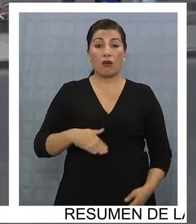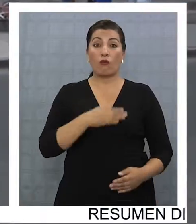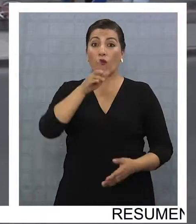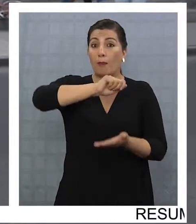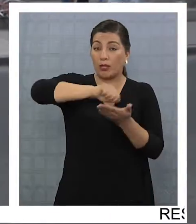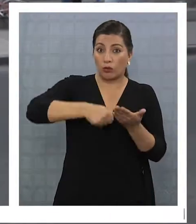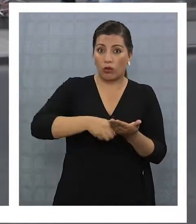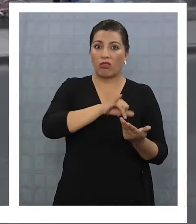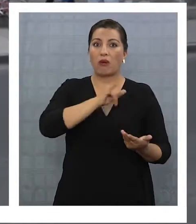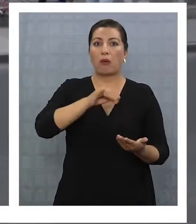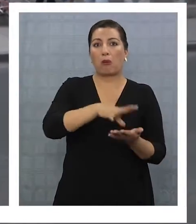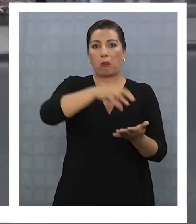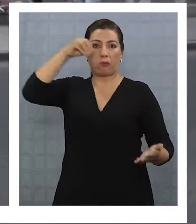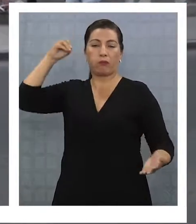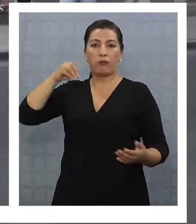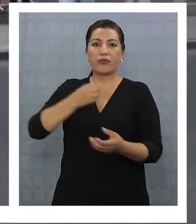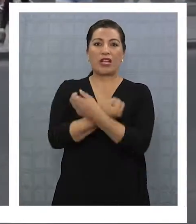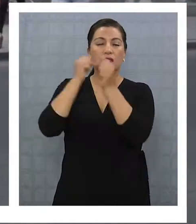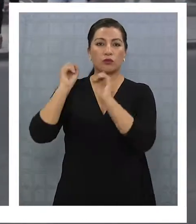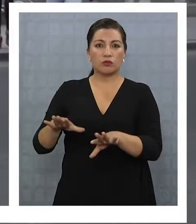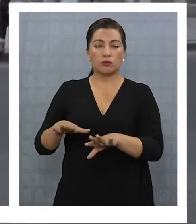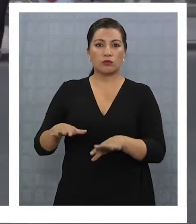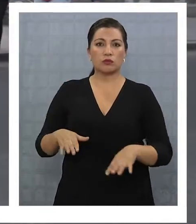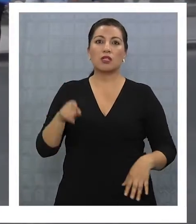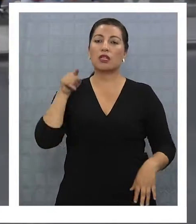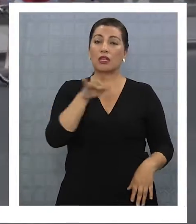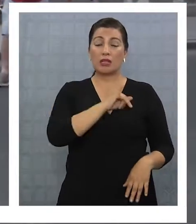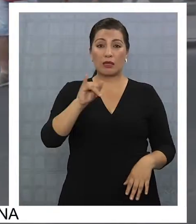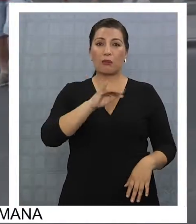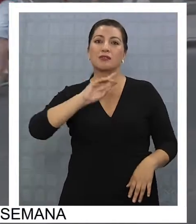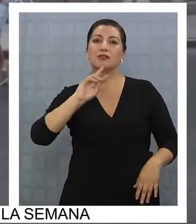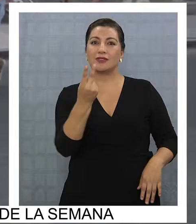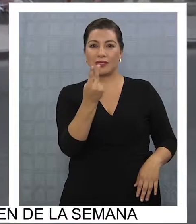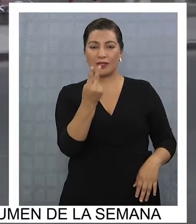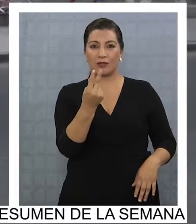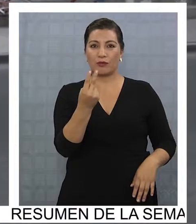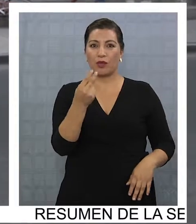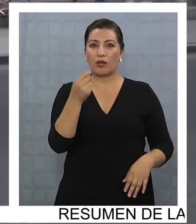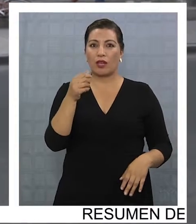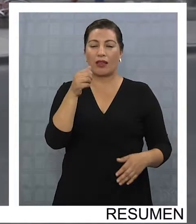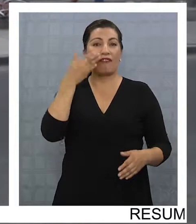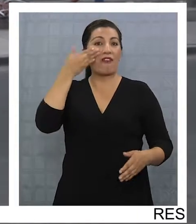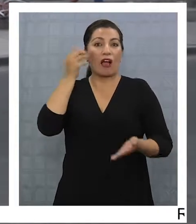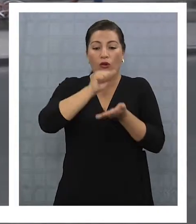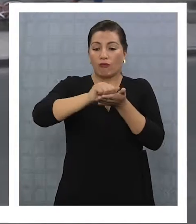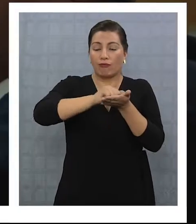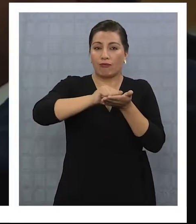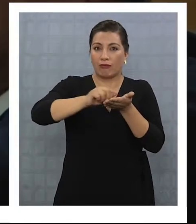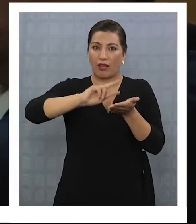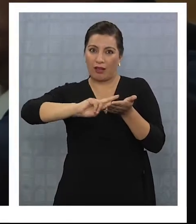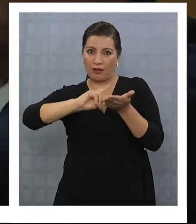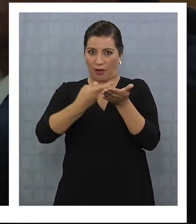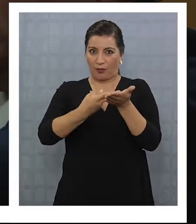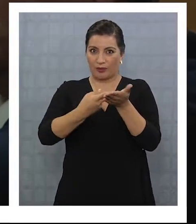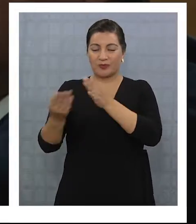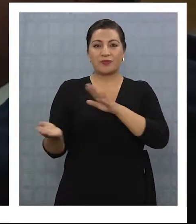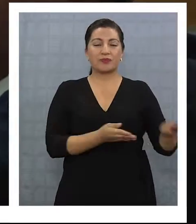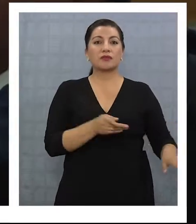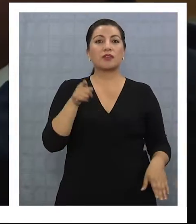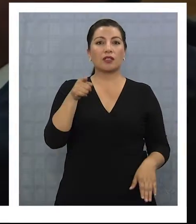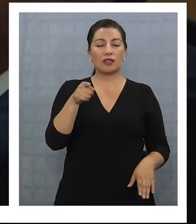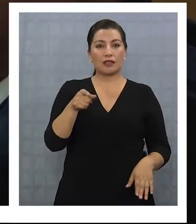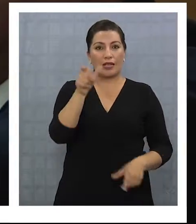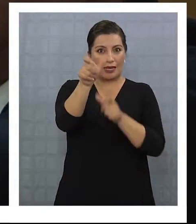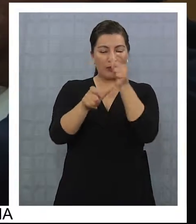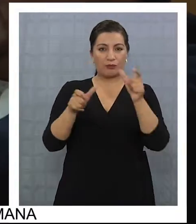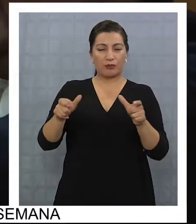curso Luis Antonio Ortega Ponce y se enmendó con corrector su inscripción. Los acusadores y